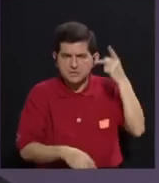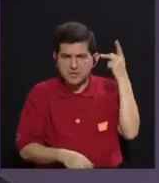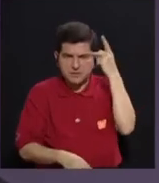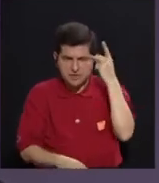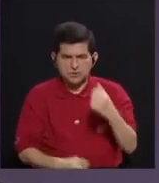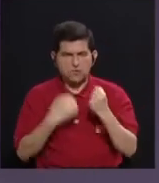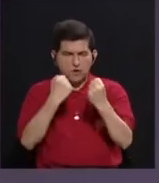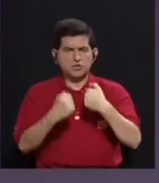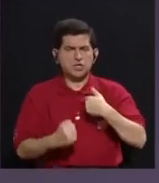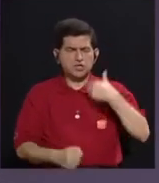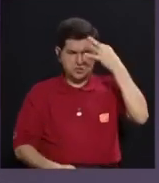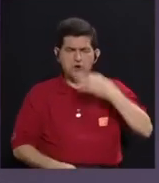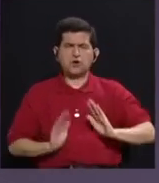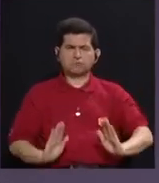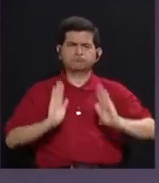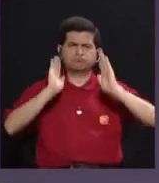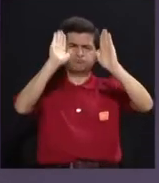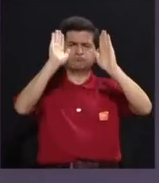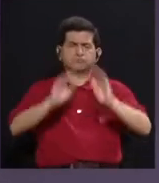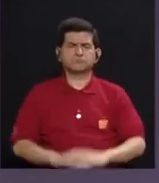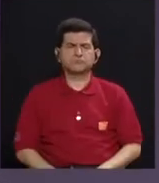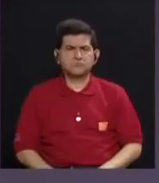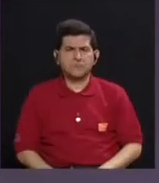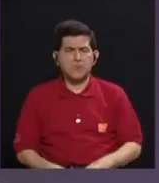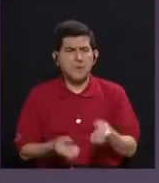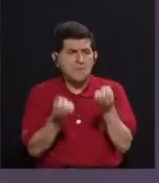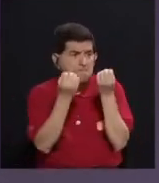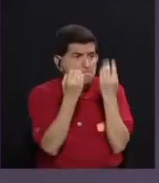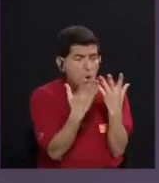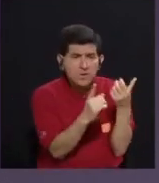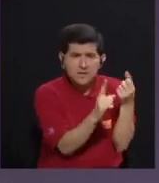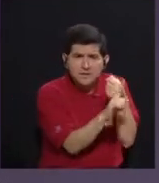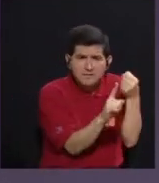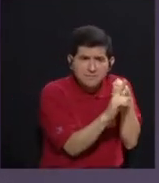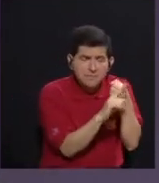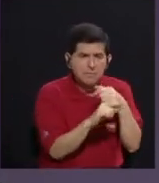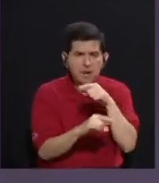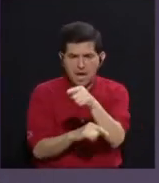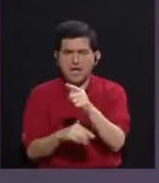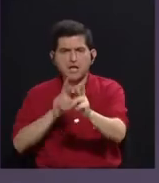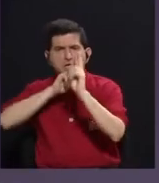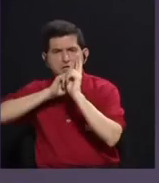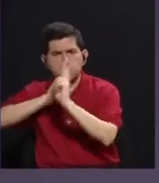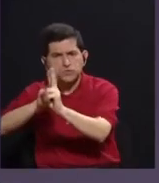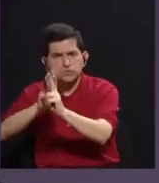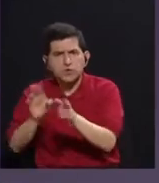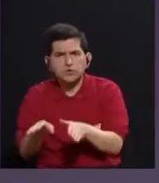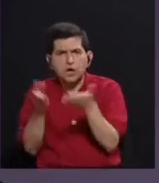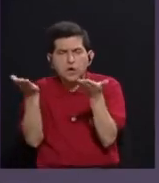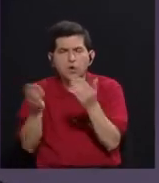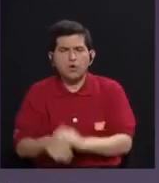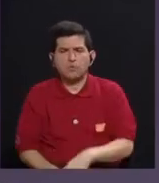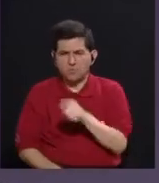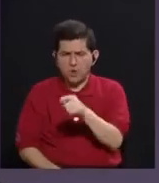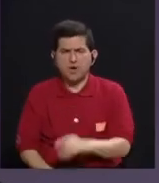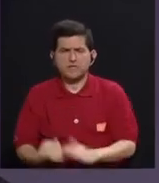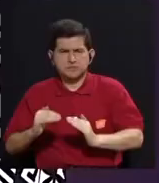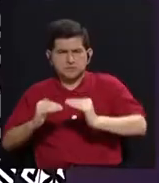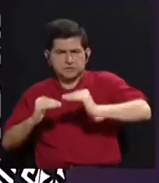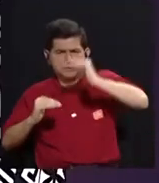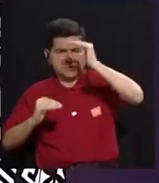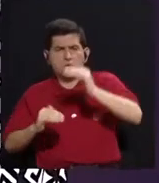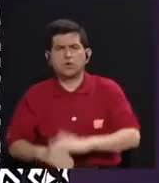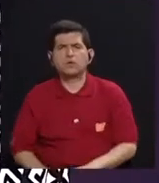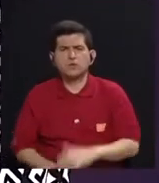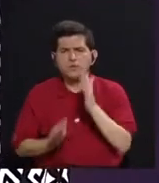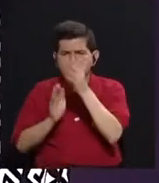maravilloso, porque frente a tanta violencia, ellas están respondiendo precisamente con esa exacerbación del